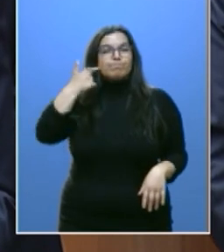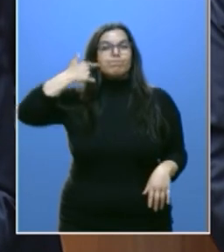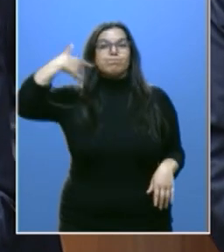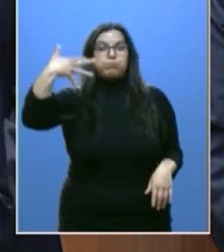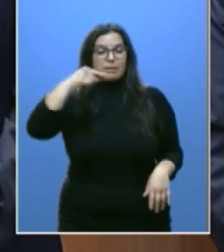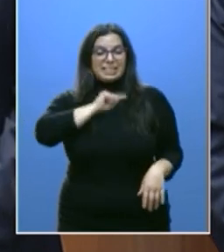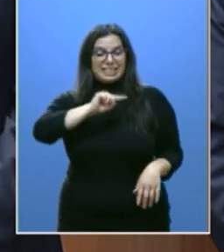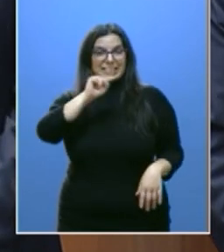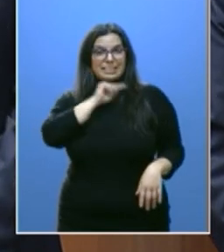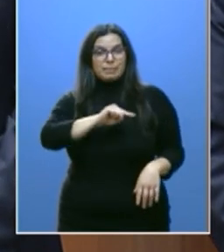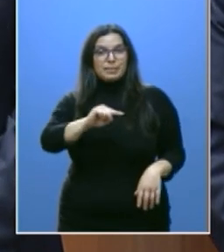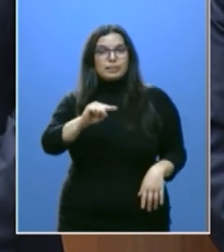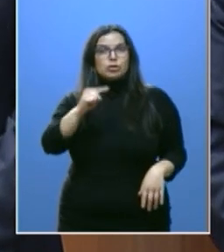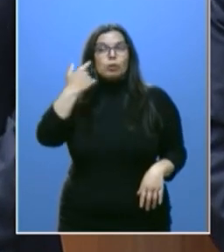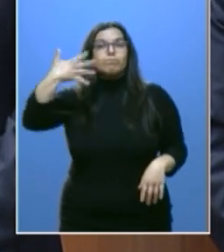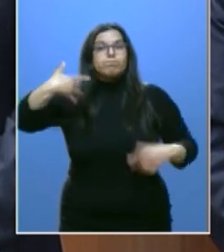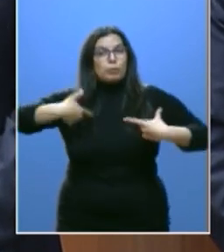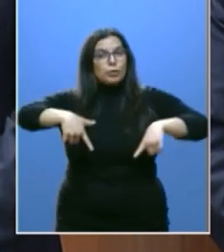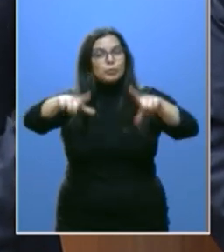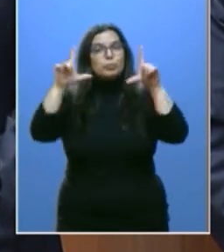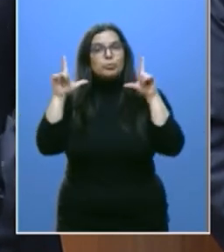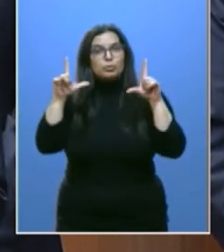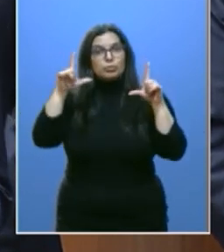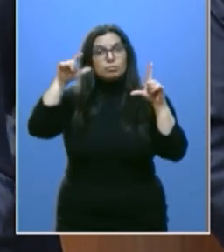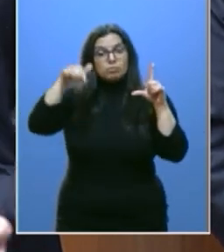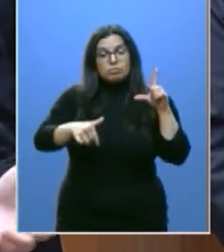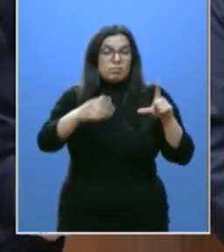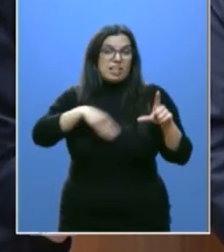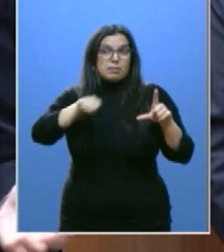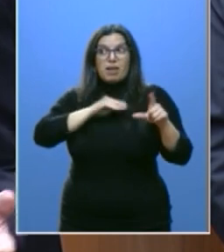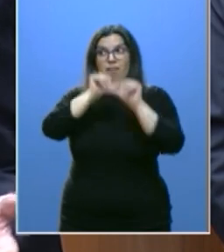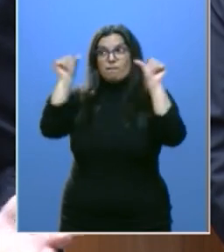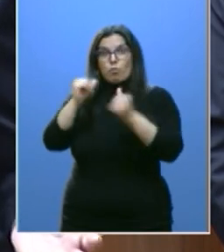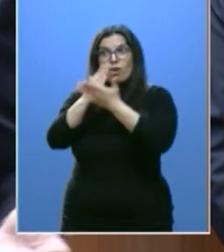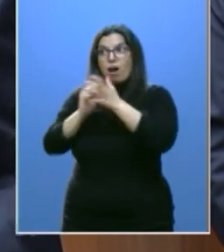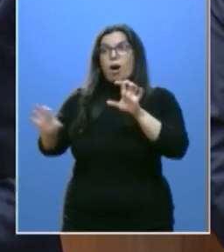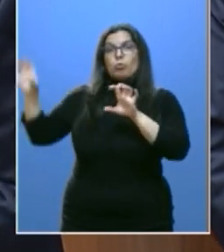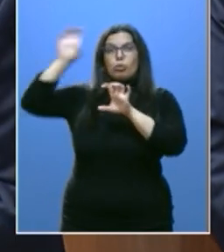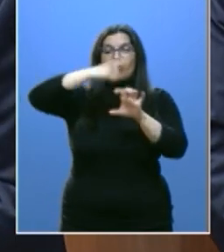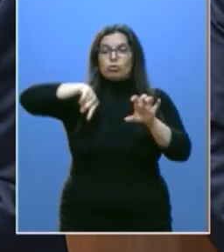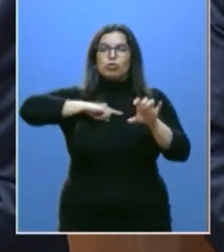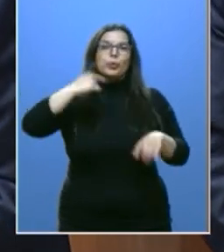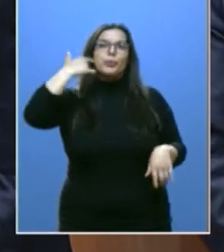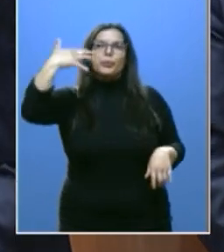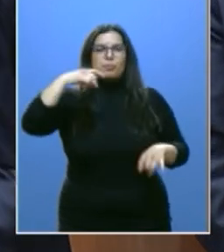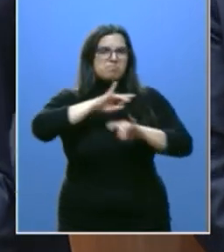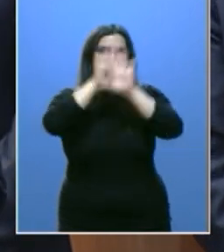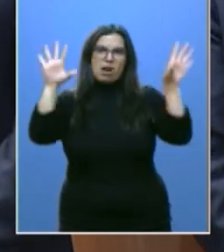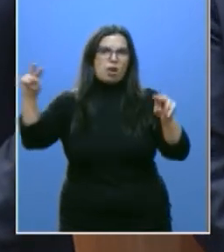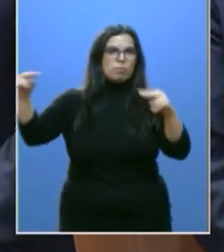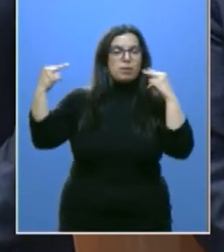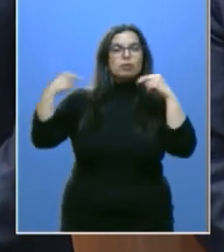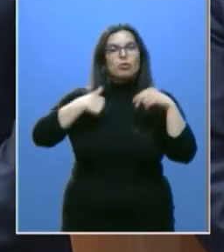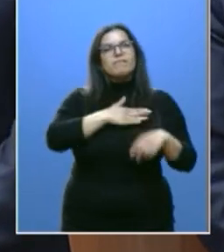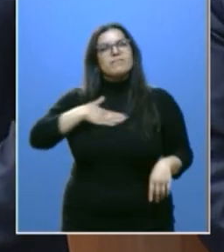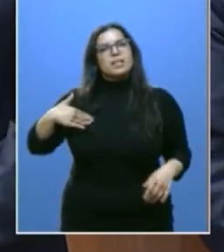sentimiento y de nuestro protagonismo en nuestra España autonómica sin duda está bien claro. Quiero una